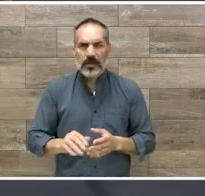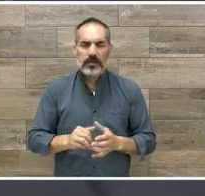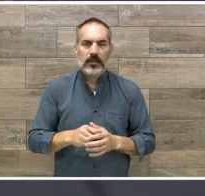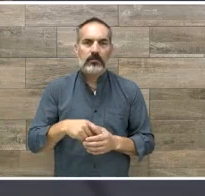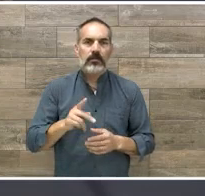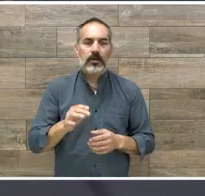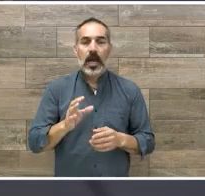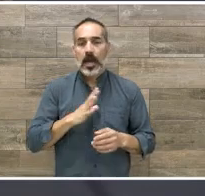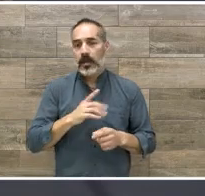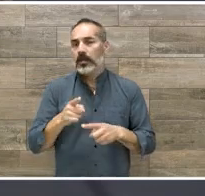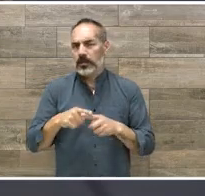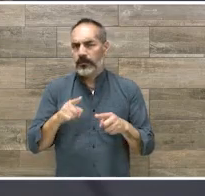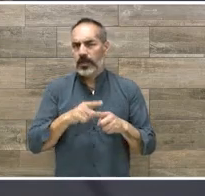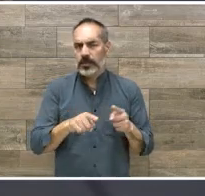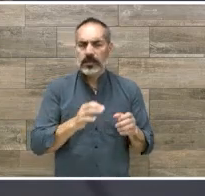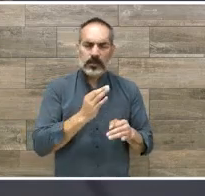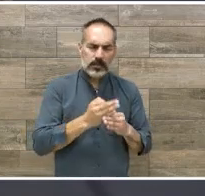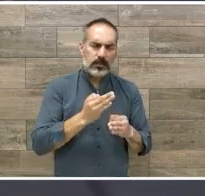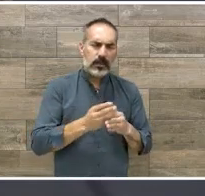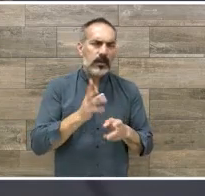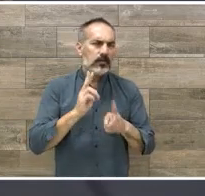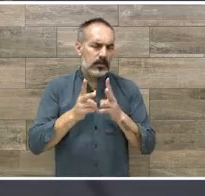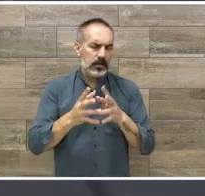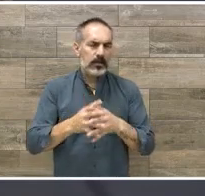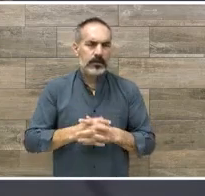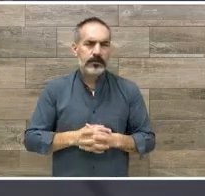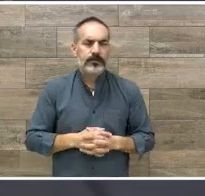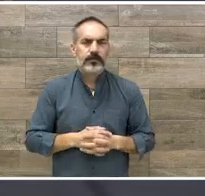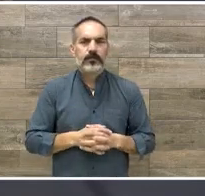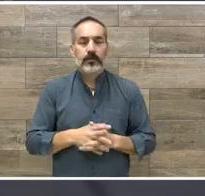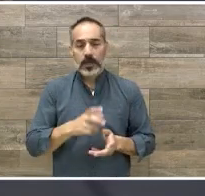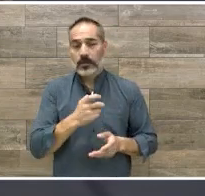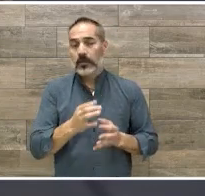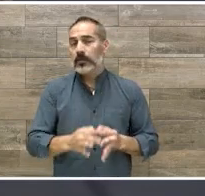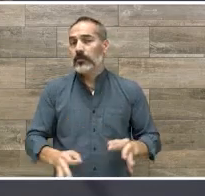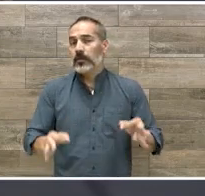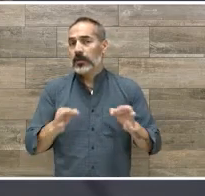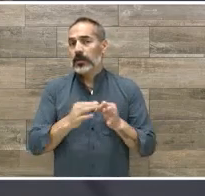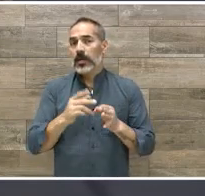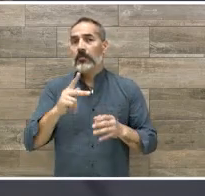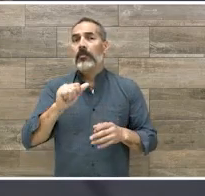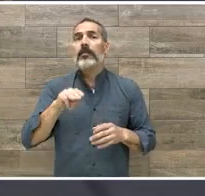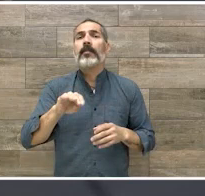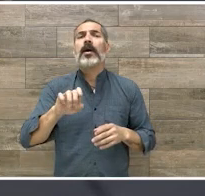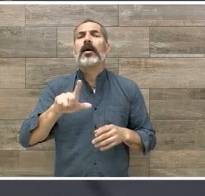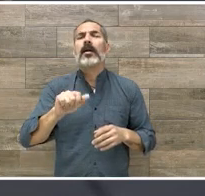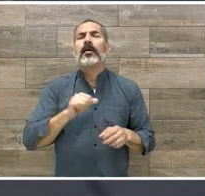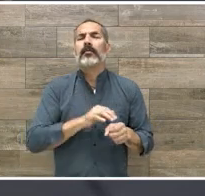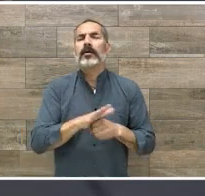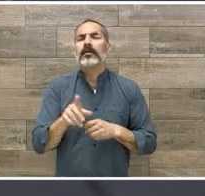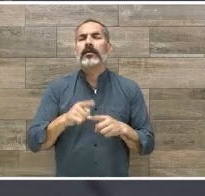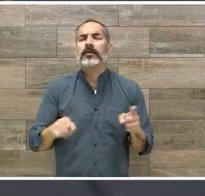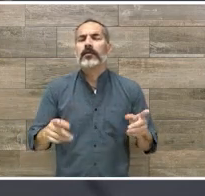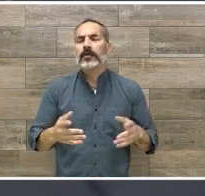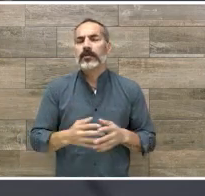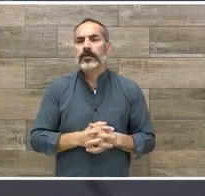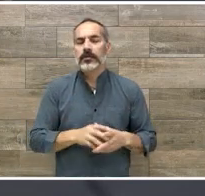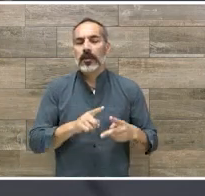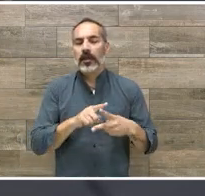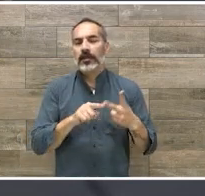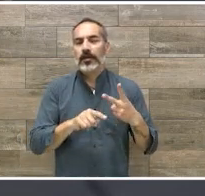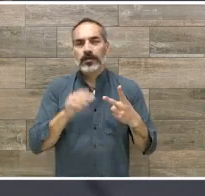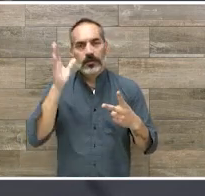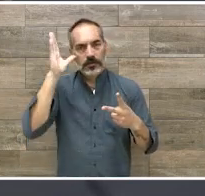sus diferencias muy muy importantes y bueno creo que es importante que pues Pamela nos comente un poquito sobre estos dos